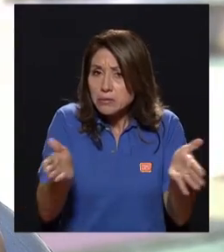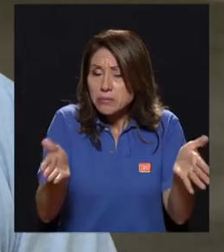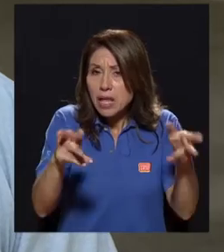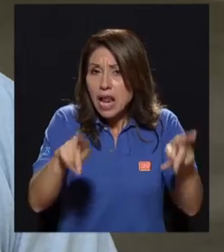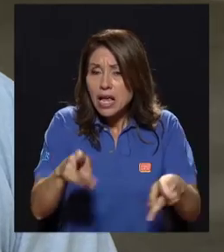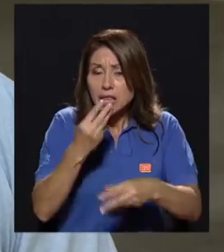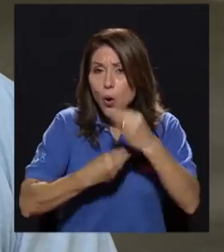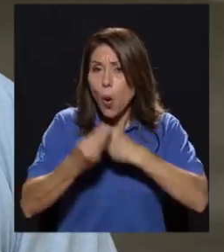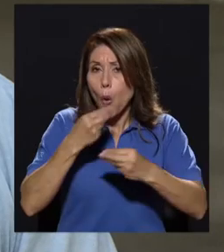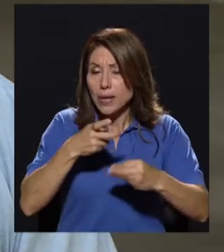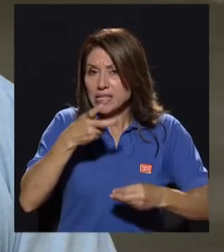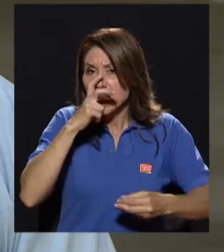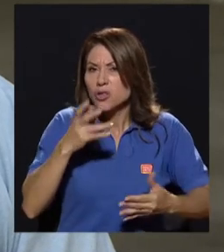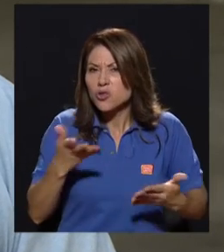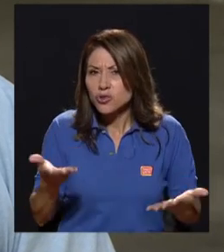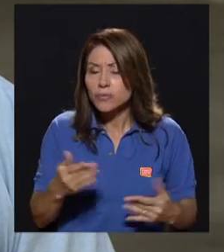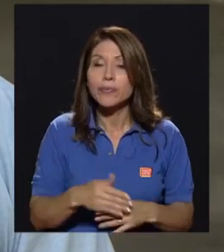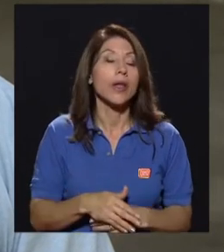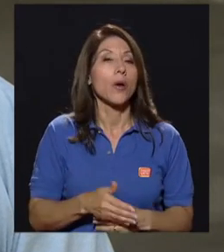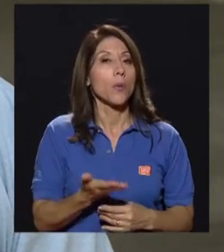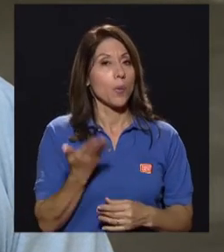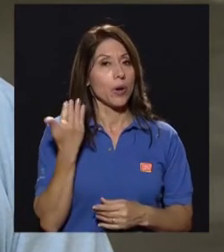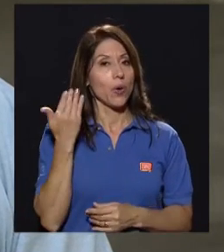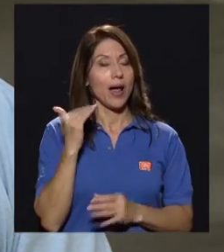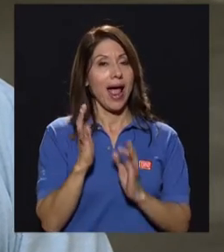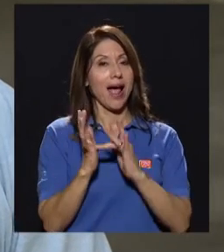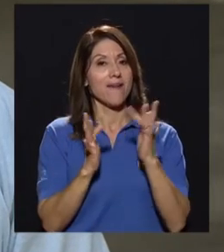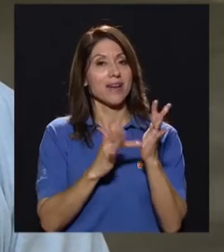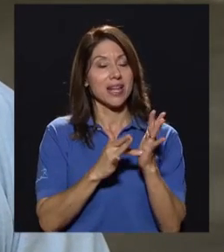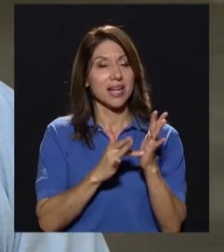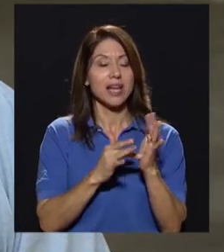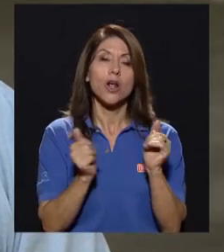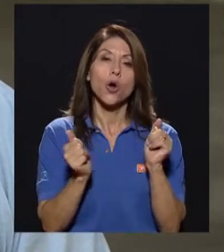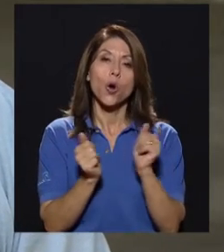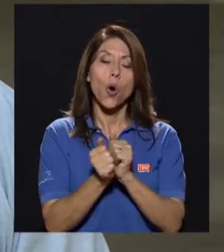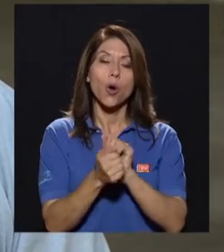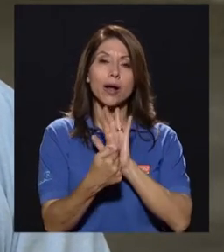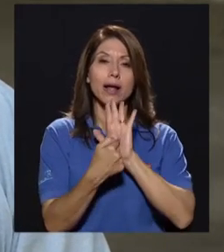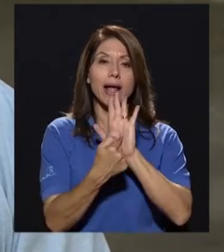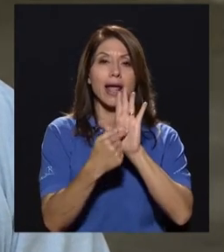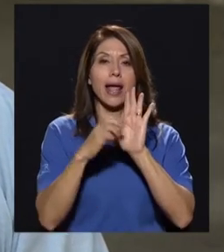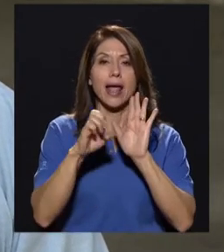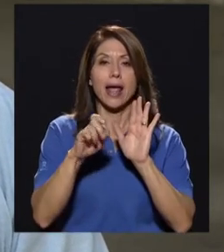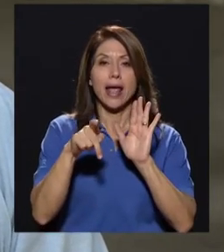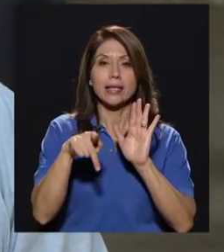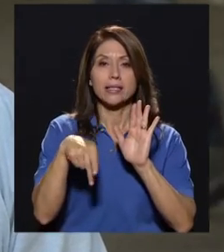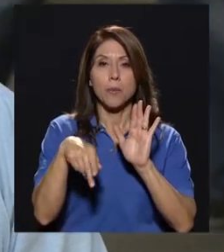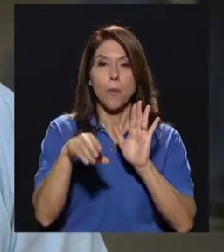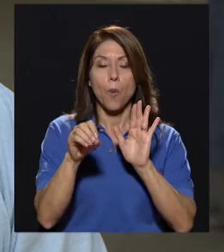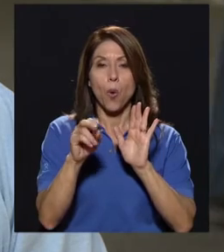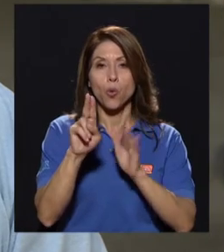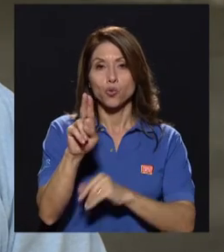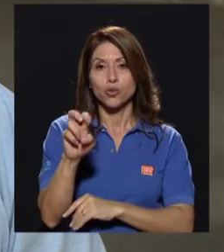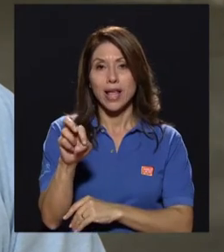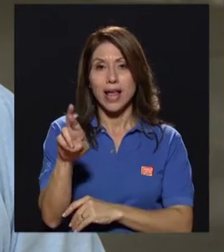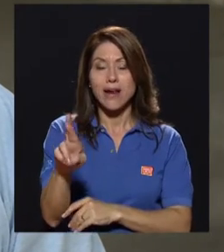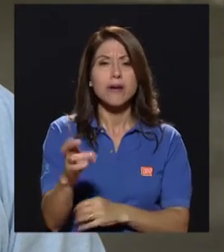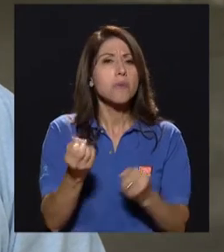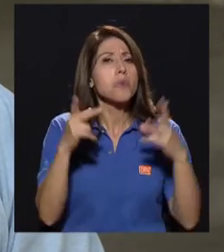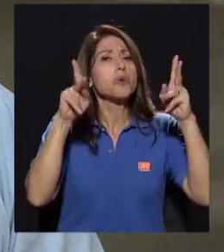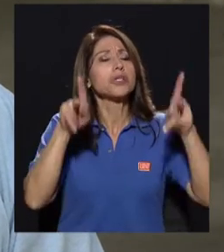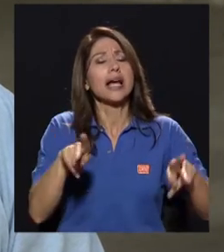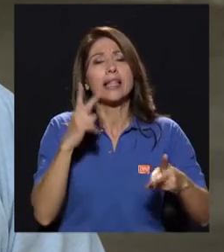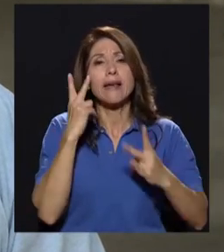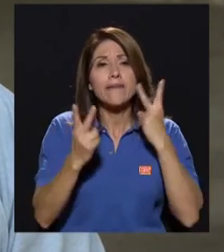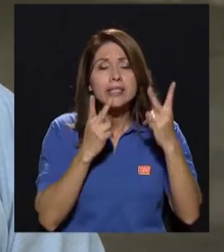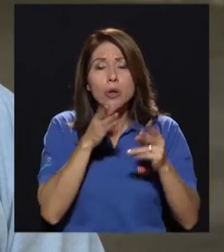consumo de insectos? Bueno, ahora en abril estuvimos con la Expo UCR y fue bastante exitoso, hubo una visitación tremenda porque